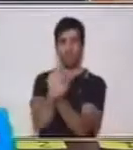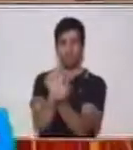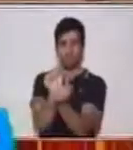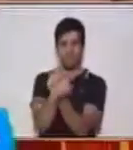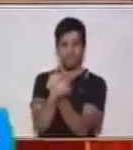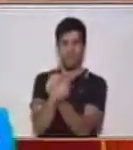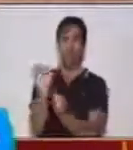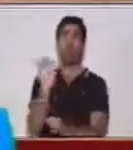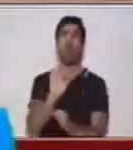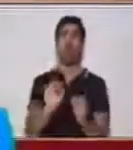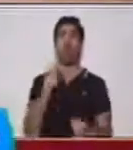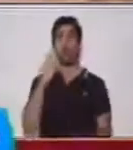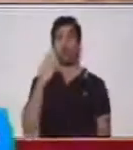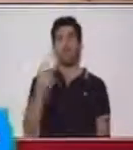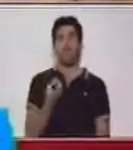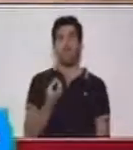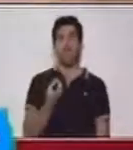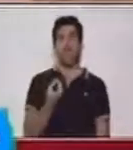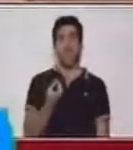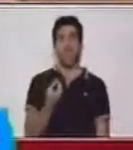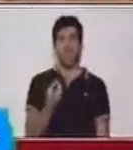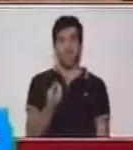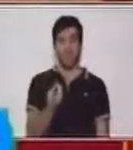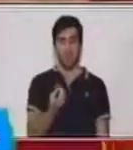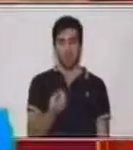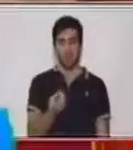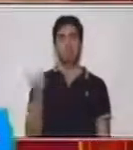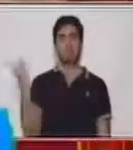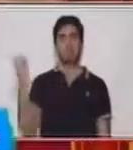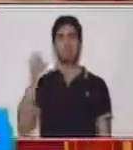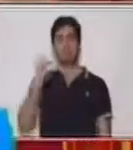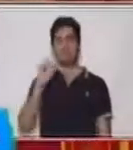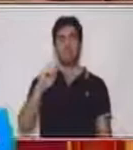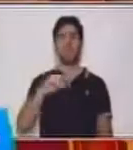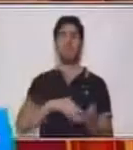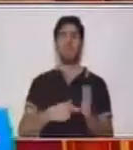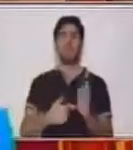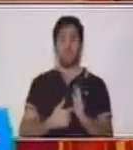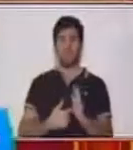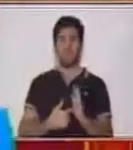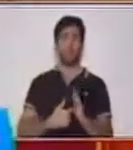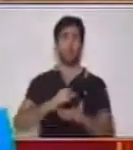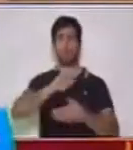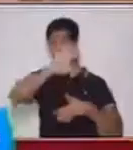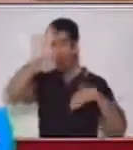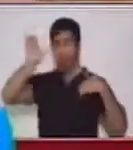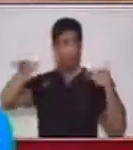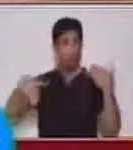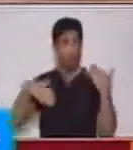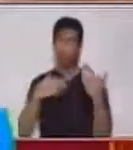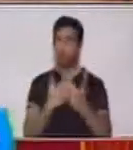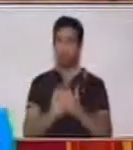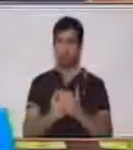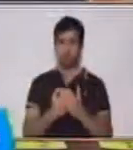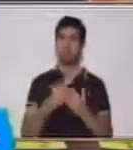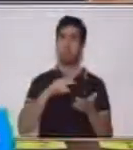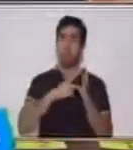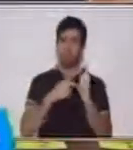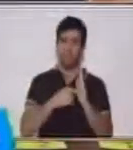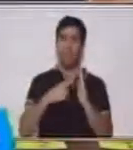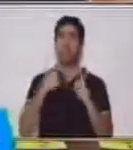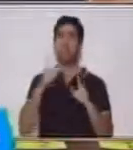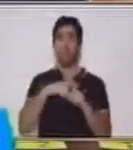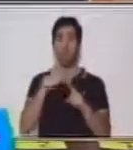significado tiene el número cero en la cultura maya? Significa el todo, significa el nacer de las cosas.